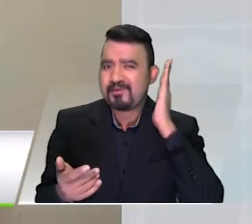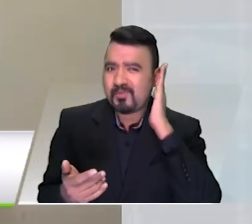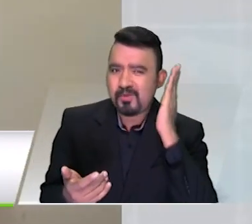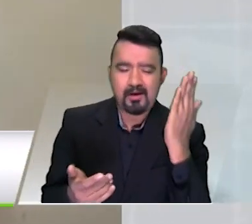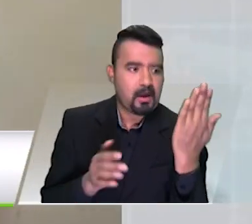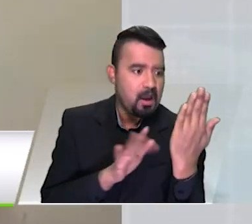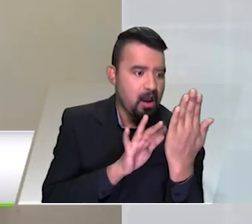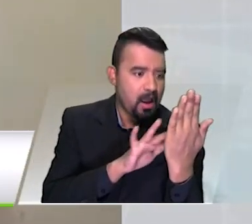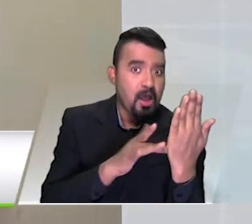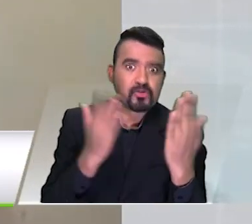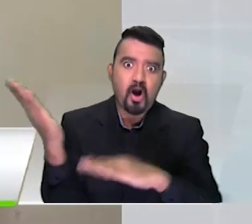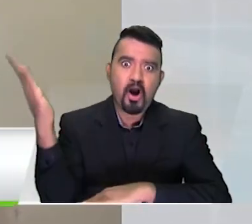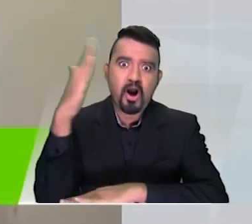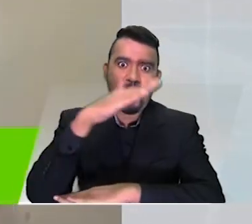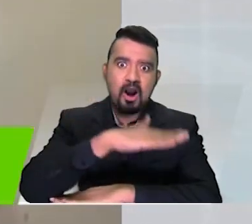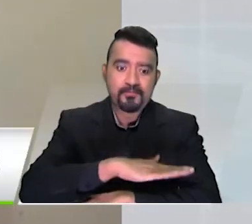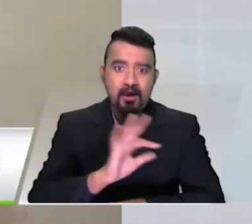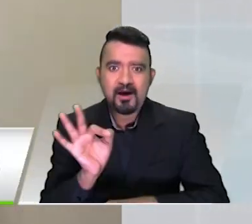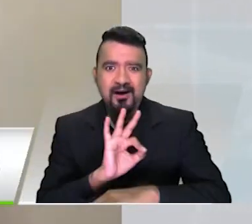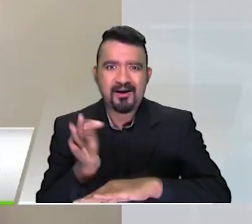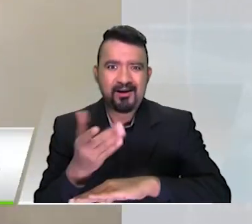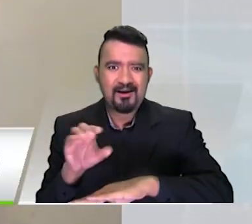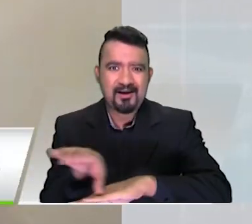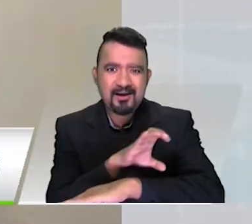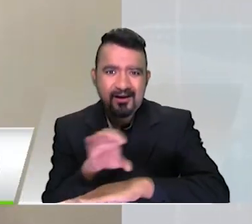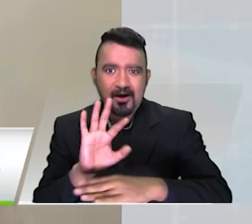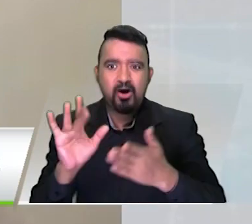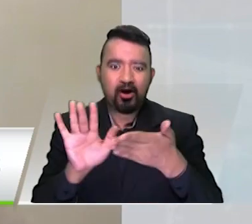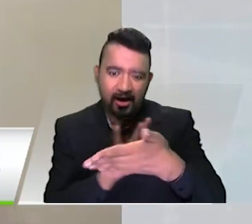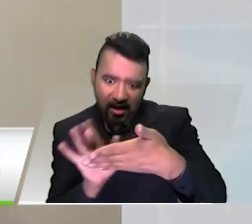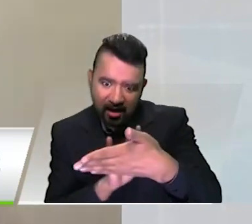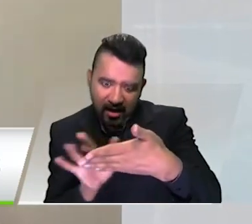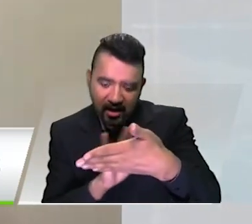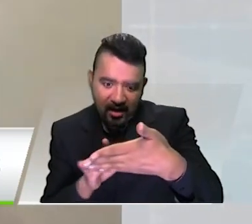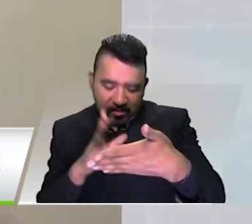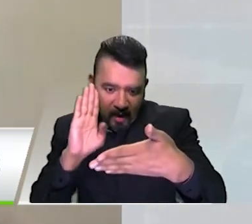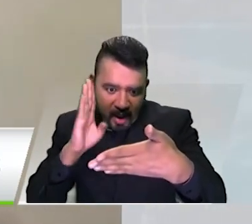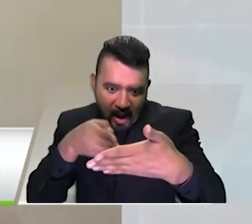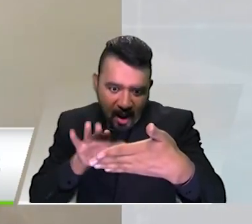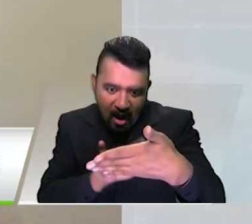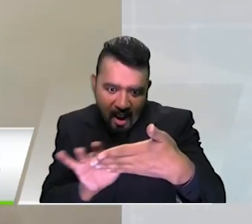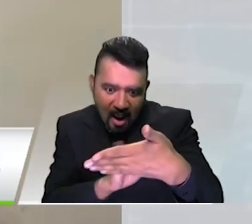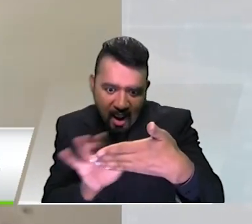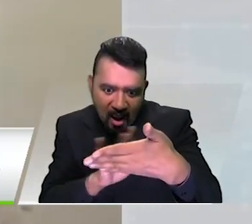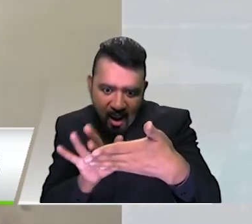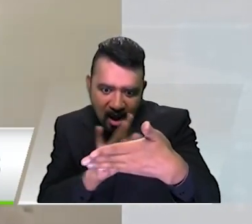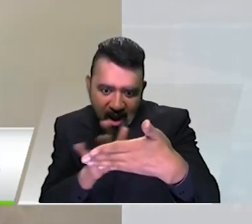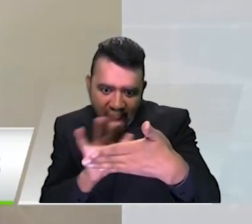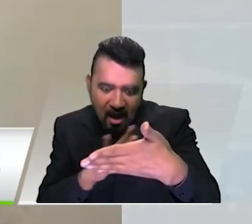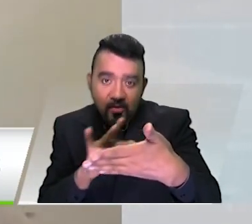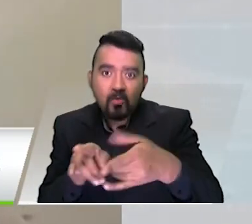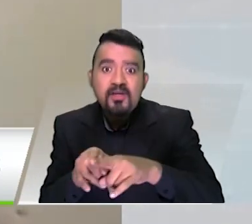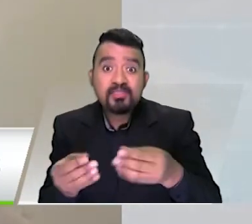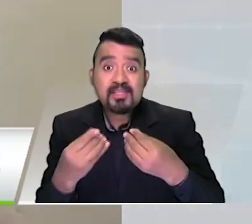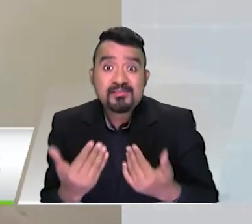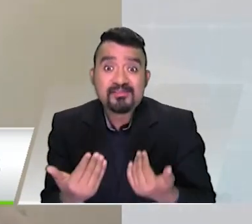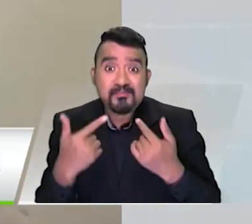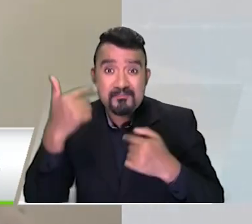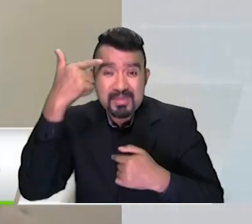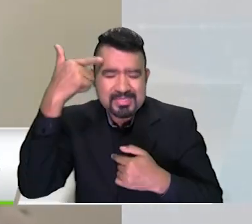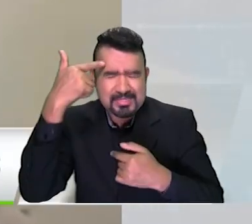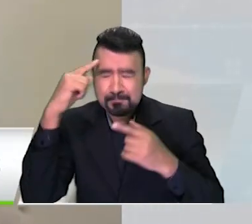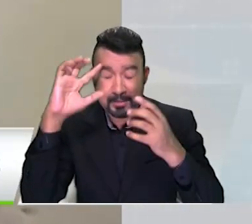manera indiscriminada puede generar ciertas alteraciones en la salud mental de los jóvenes y de los niños, como por ejemplo